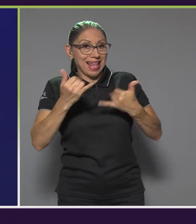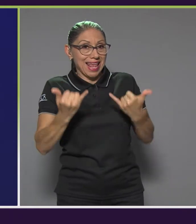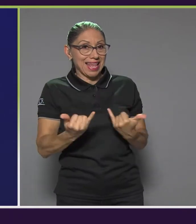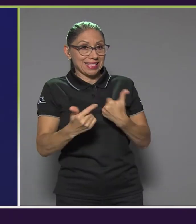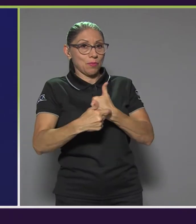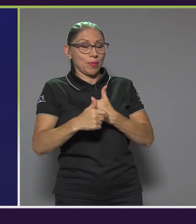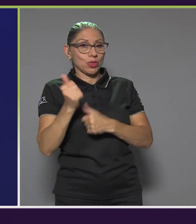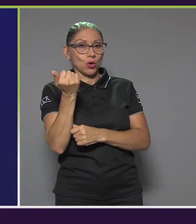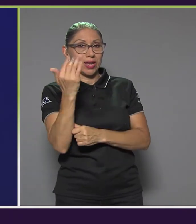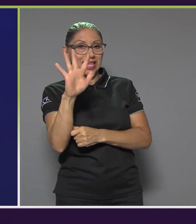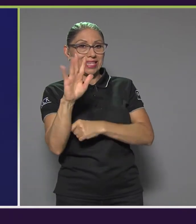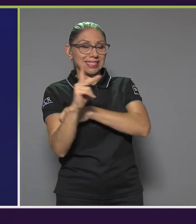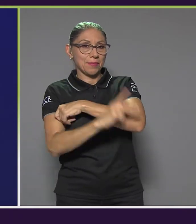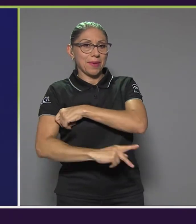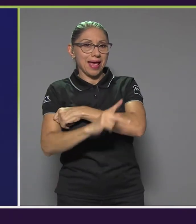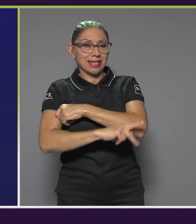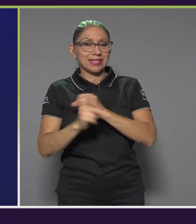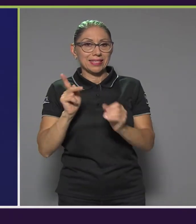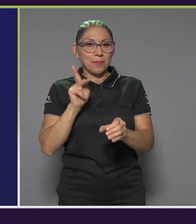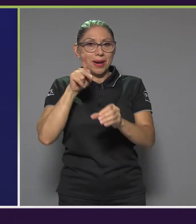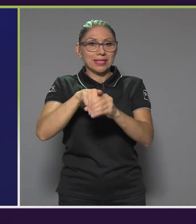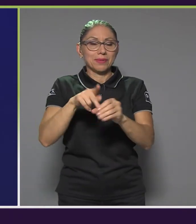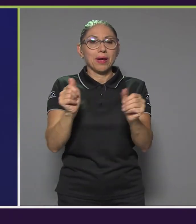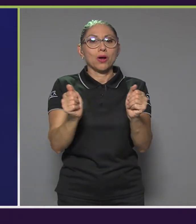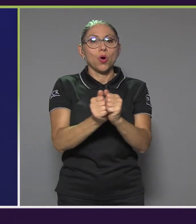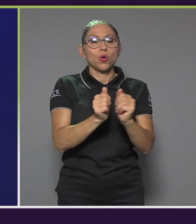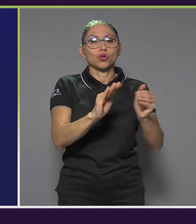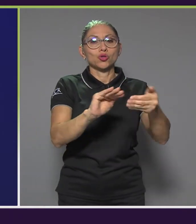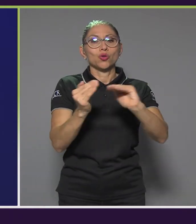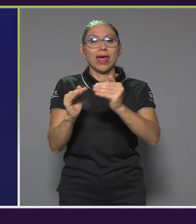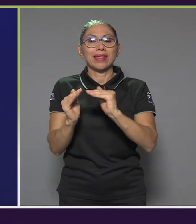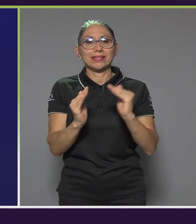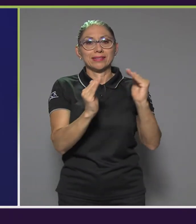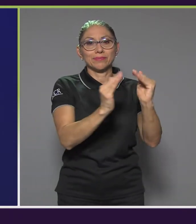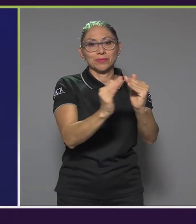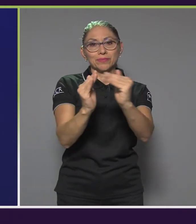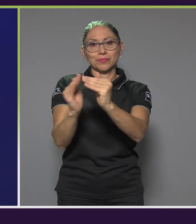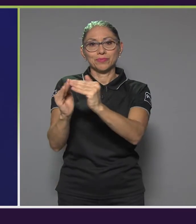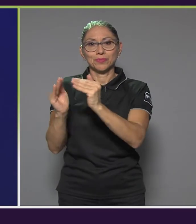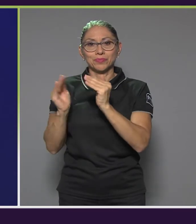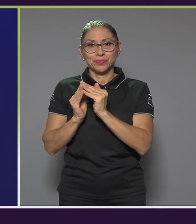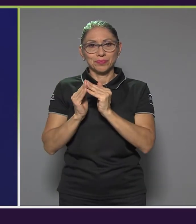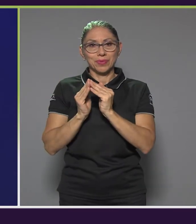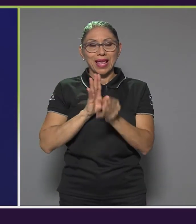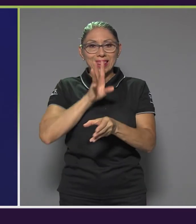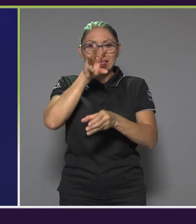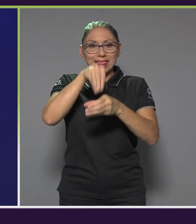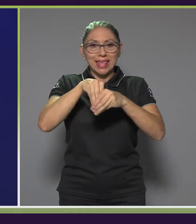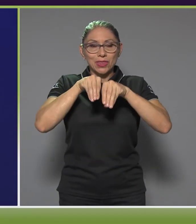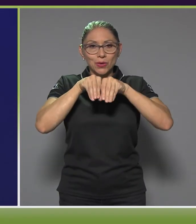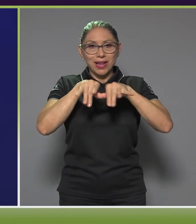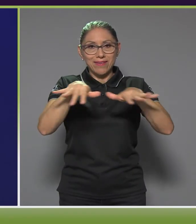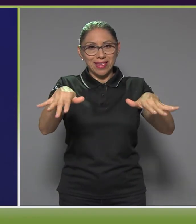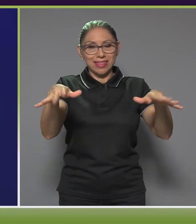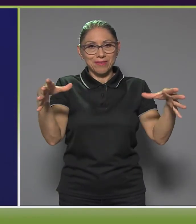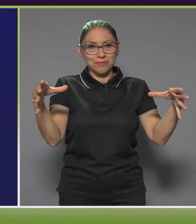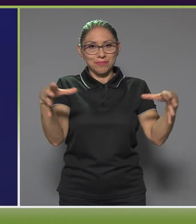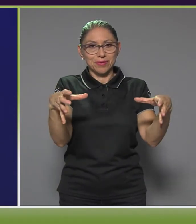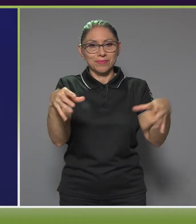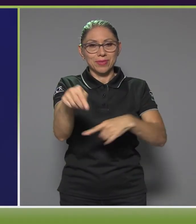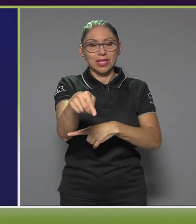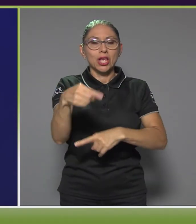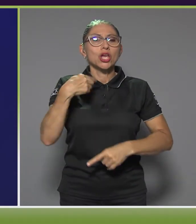países que participan con sus ciudades en la iniciativa, a nivel de la red. Creo que nosotros hemos